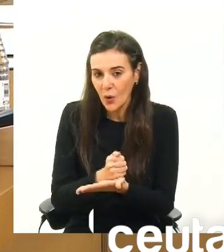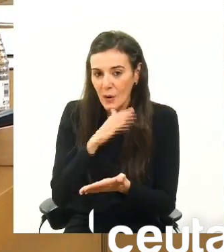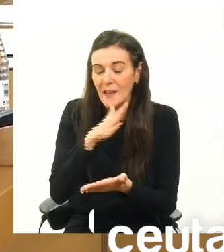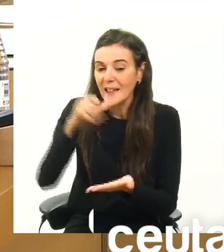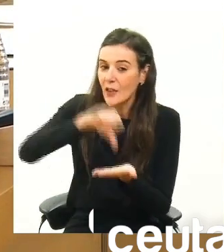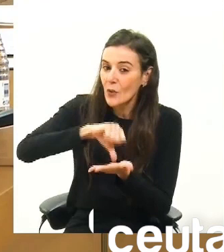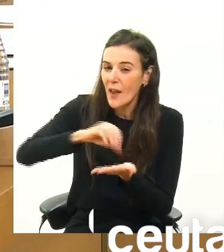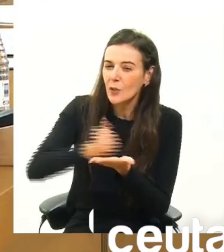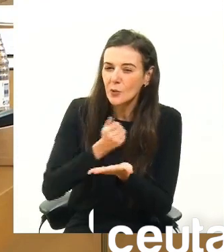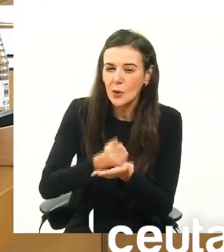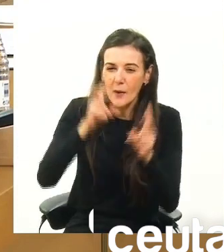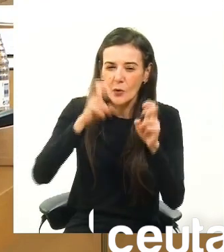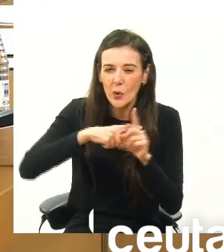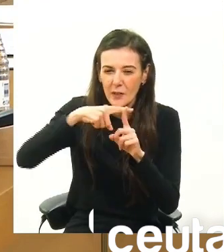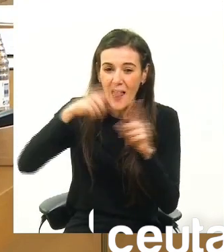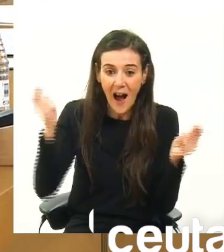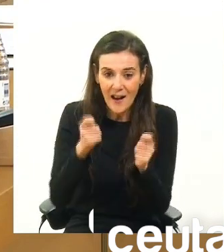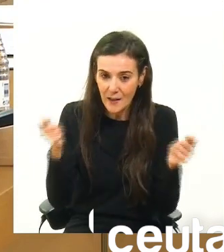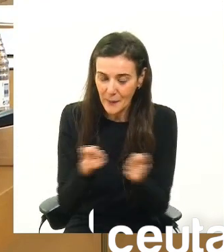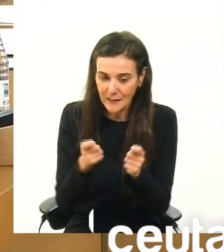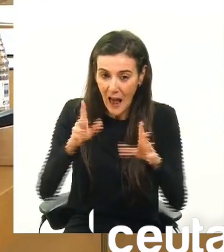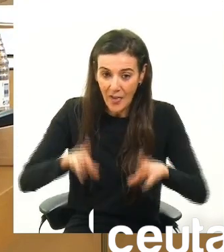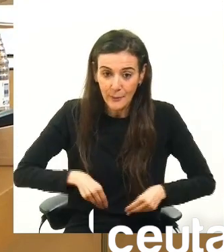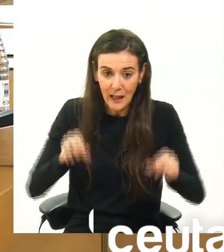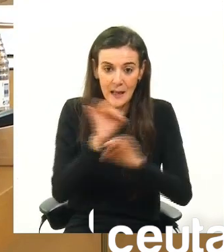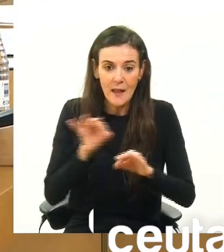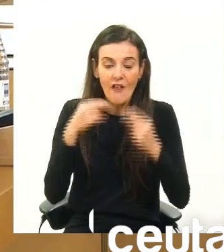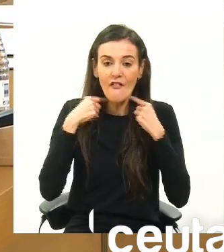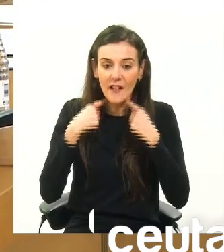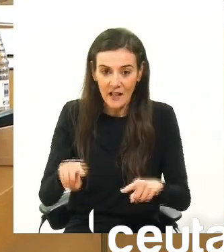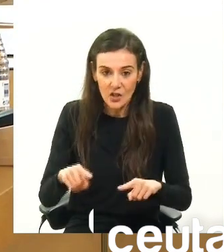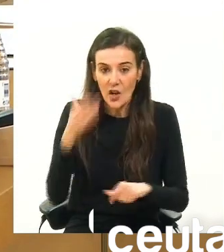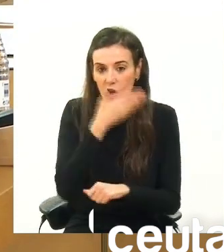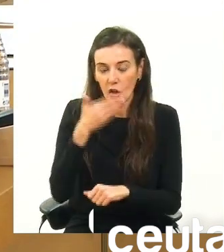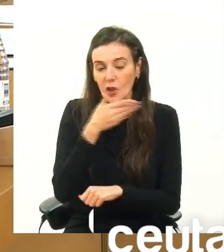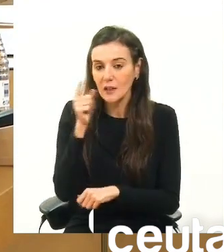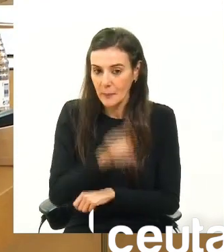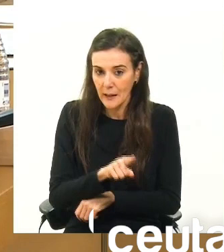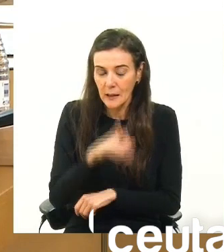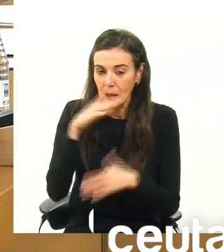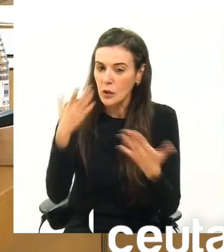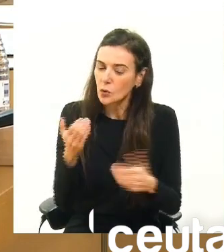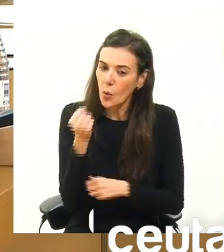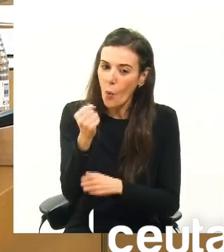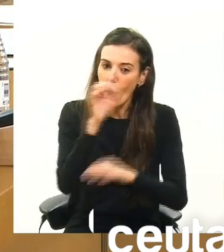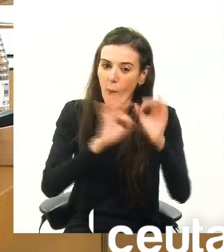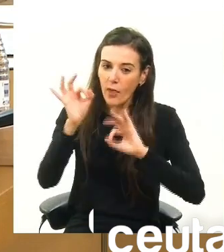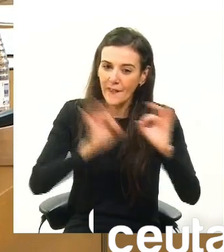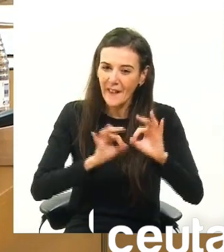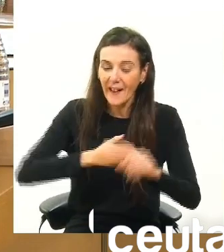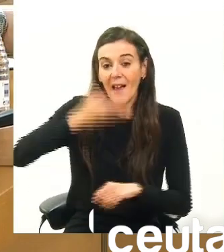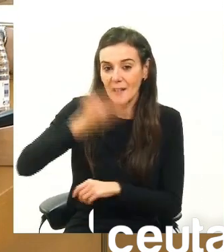nuestra ciudad, que padece unos niveles alarmantes e inaceptables de fracaso escolar y abandono escolar, cuenta con un porcentaje